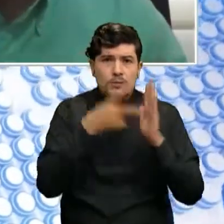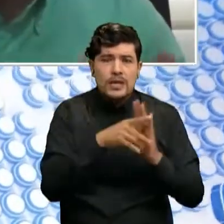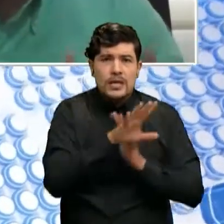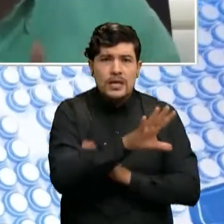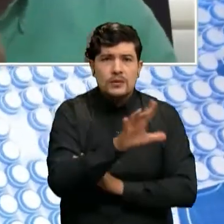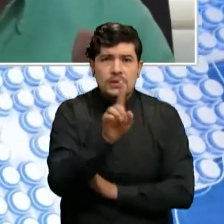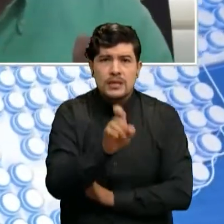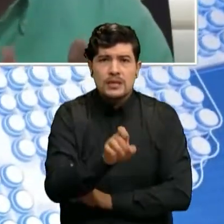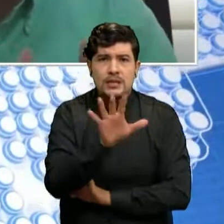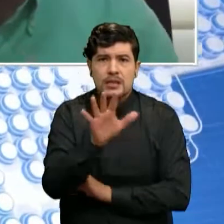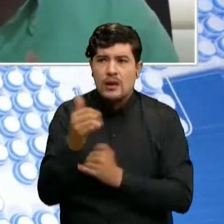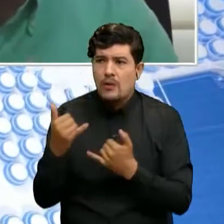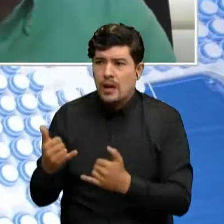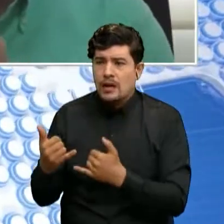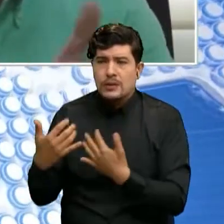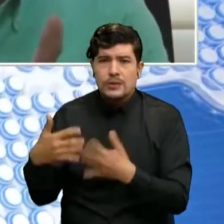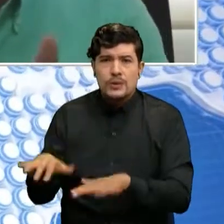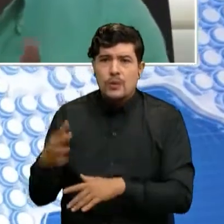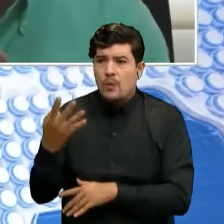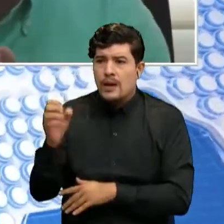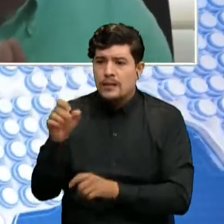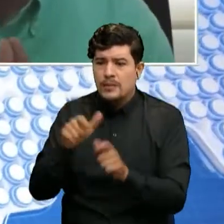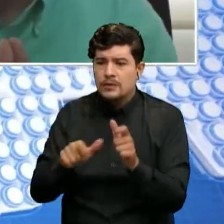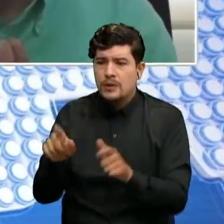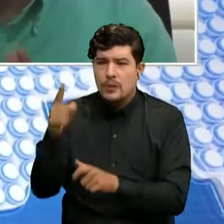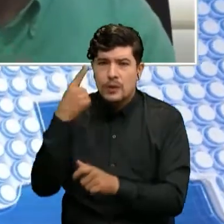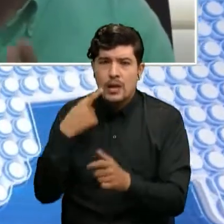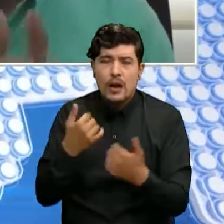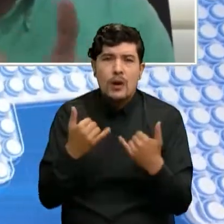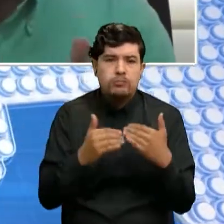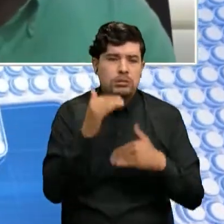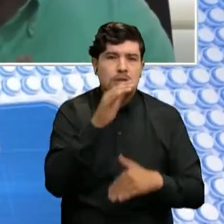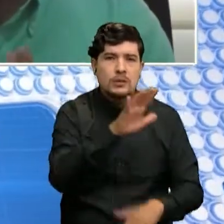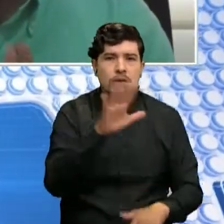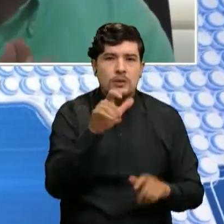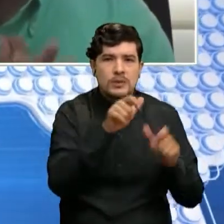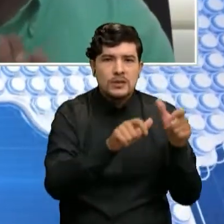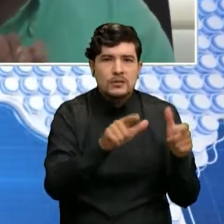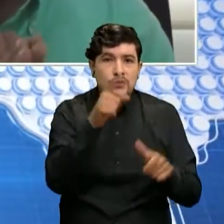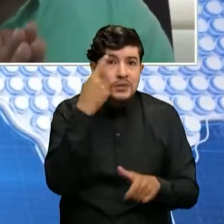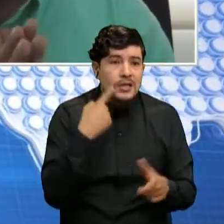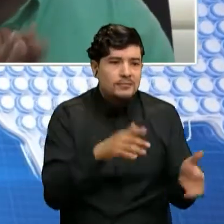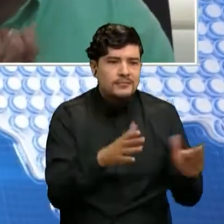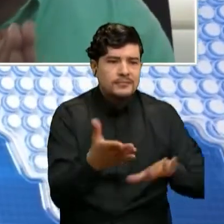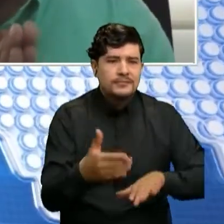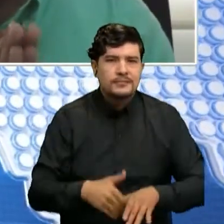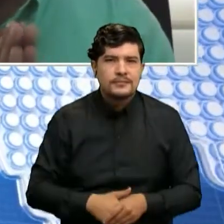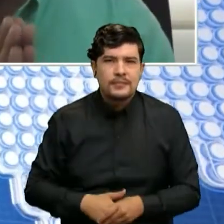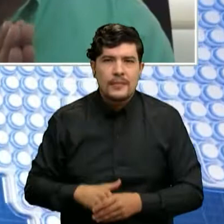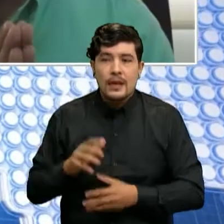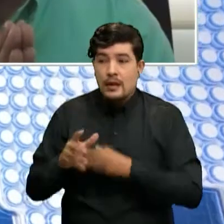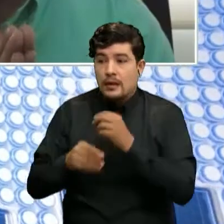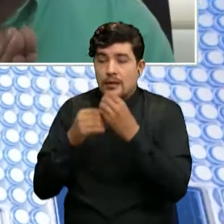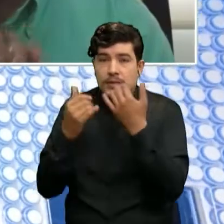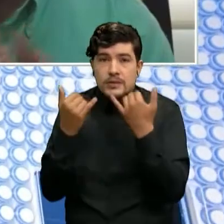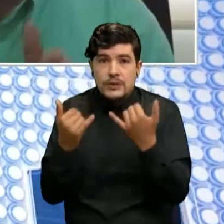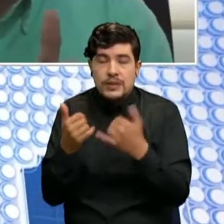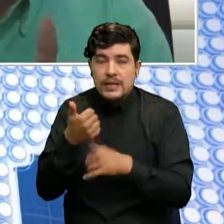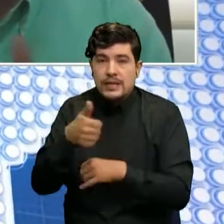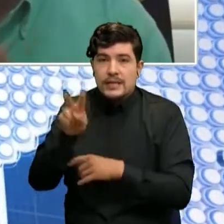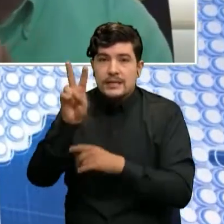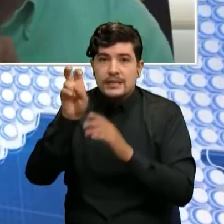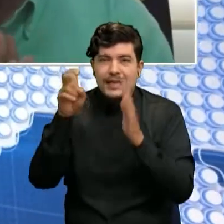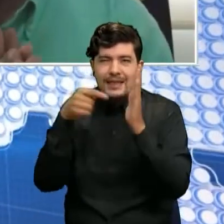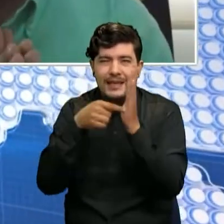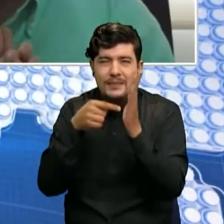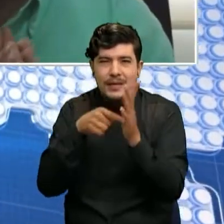casos, pasamos de un promedio de 40 personas fallecidas hoy a 55. Vemos que hoy prácticamente tenemos 17.000